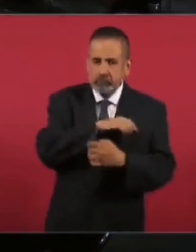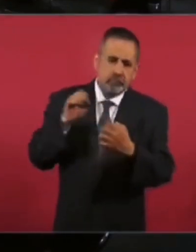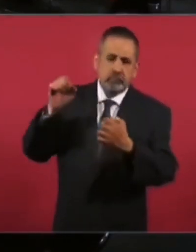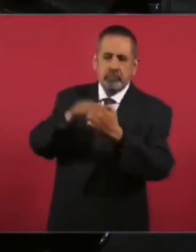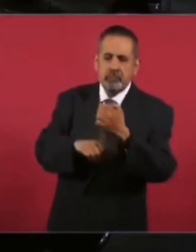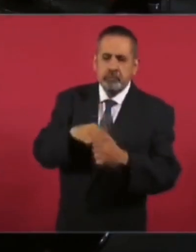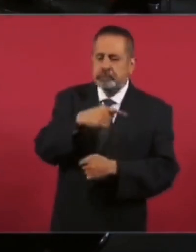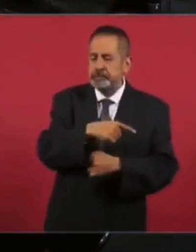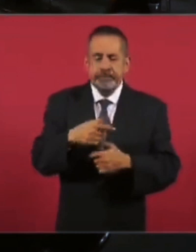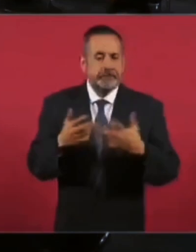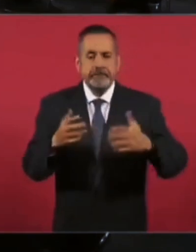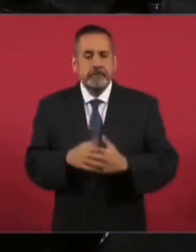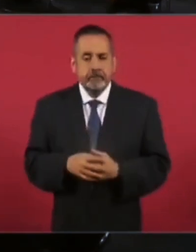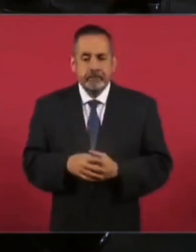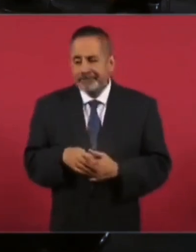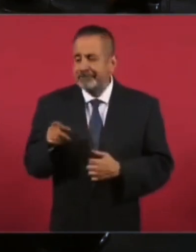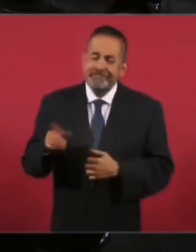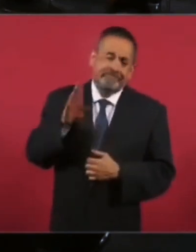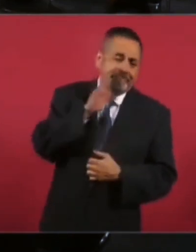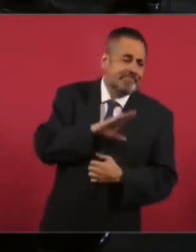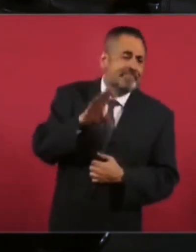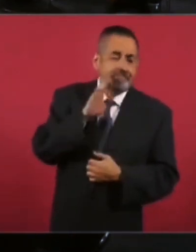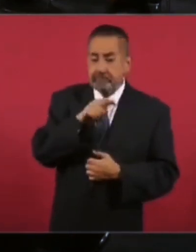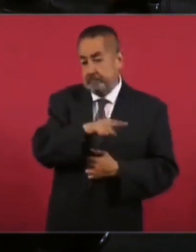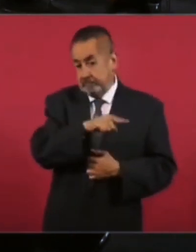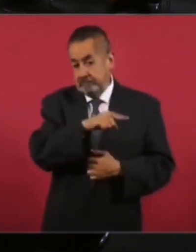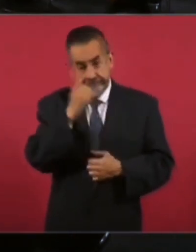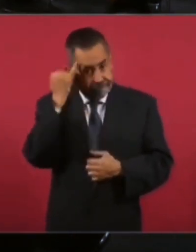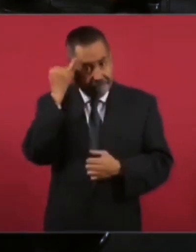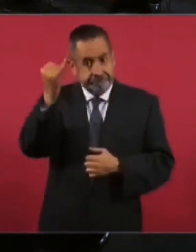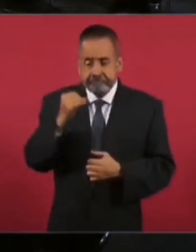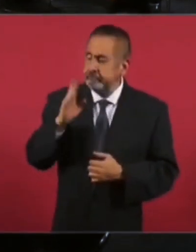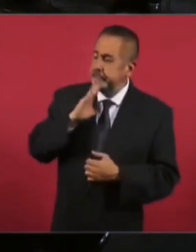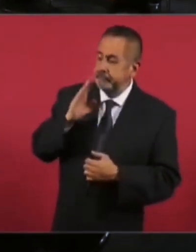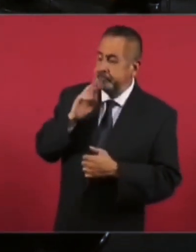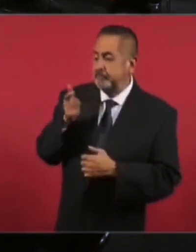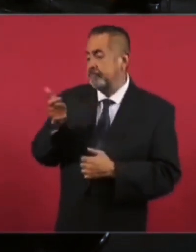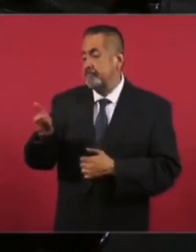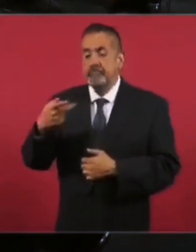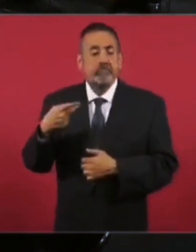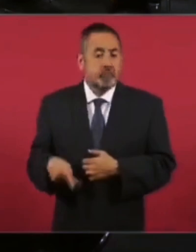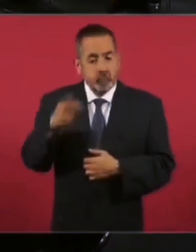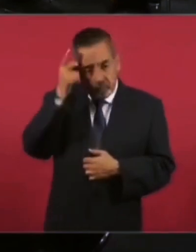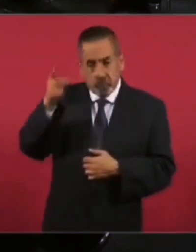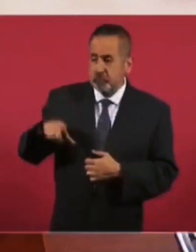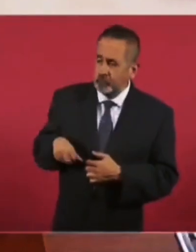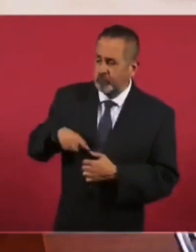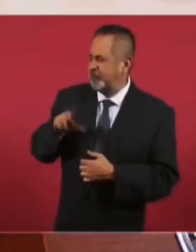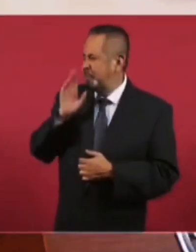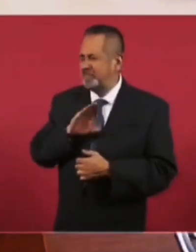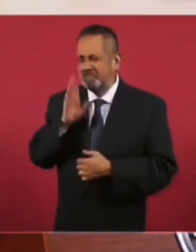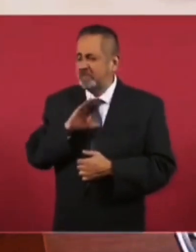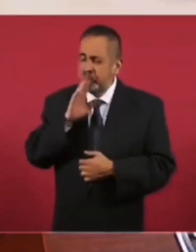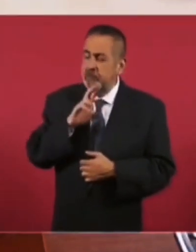estaba mal de que existieran estas empresas públicas